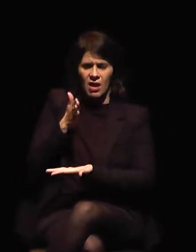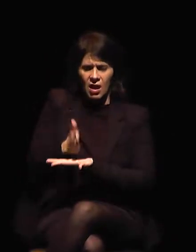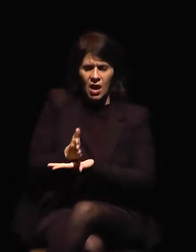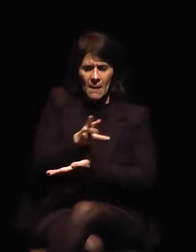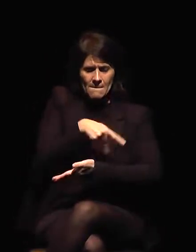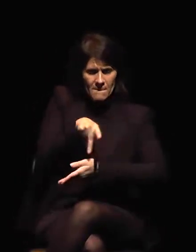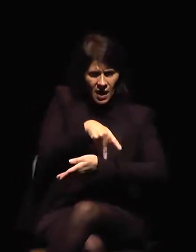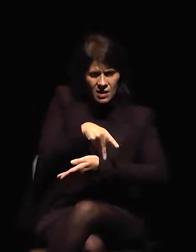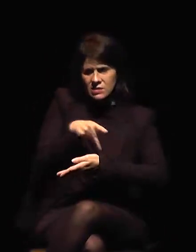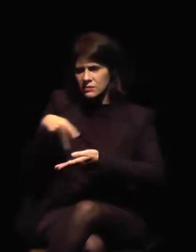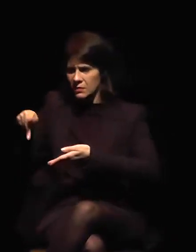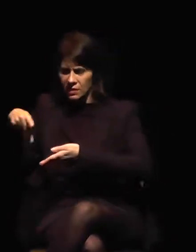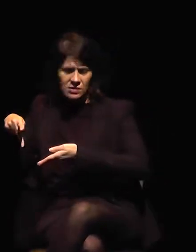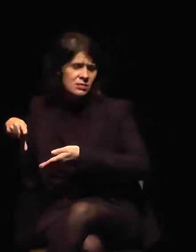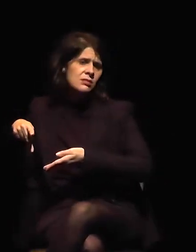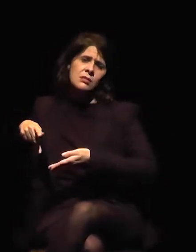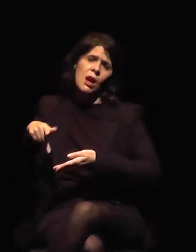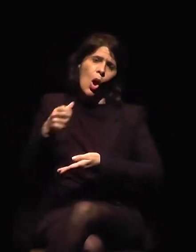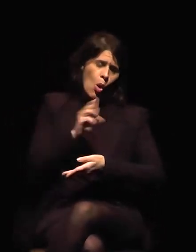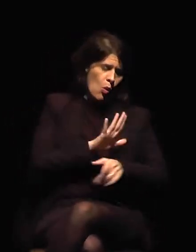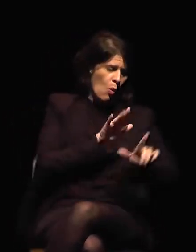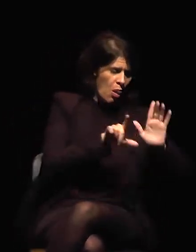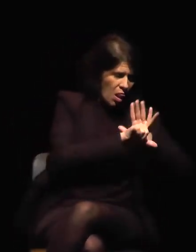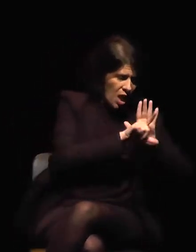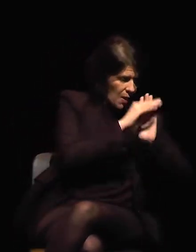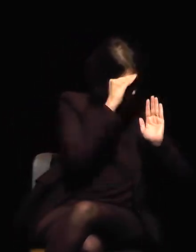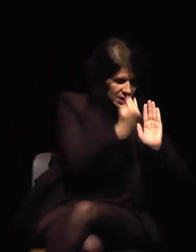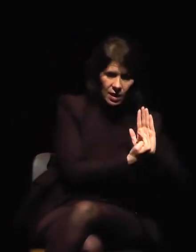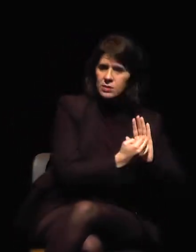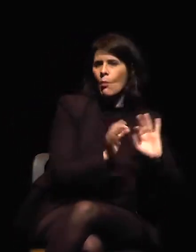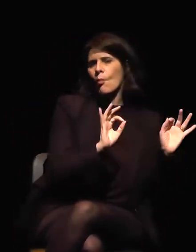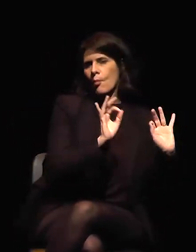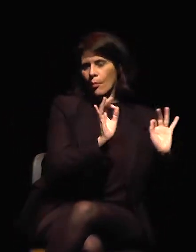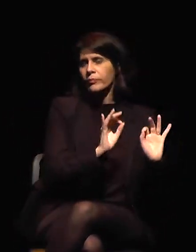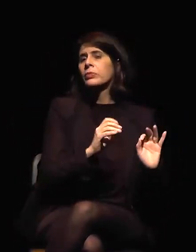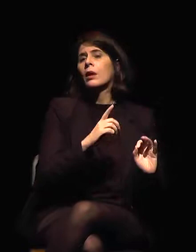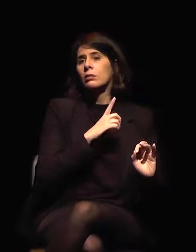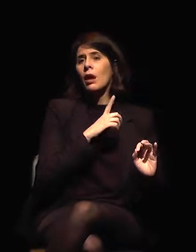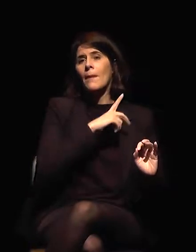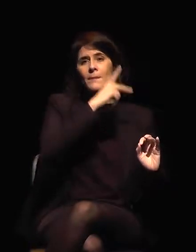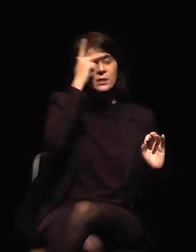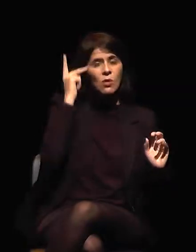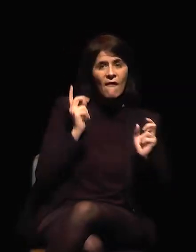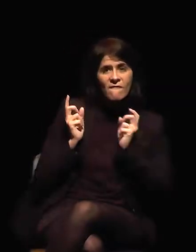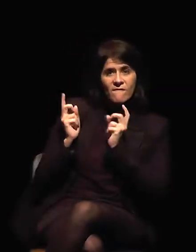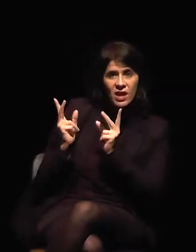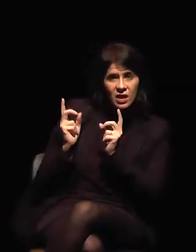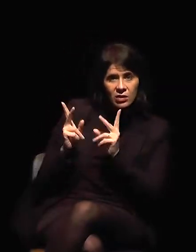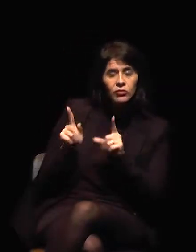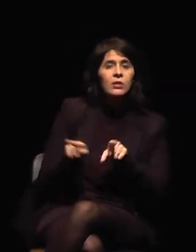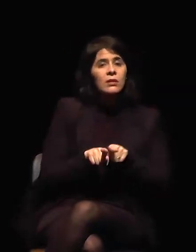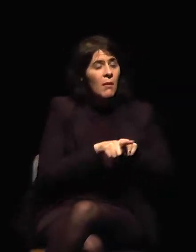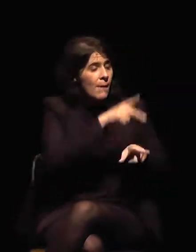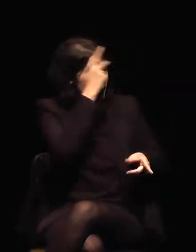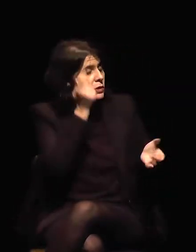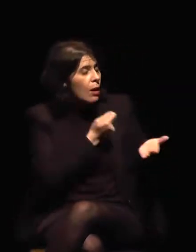a proveedores como consumidores de bienes culturales en diferentes países,